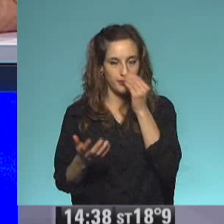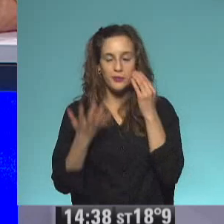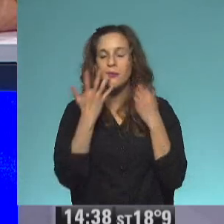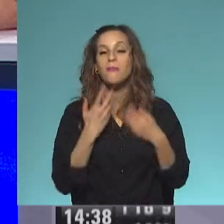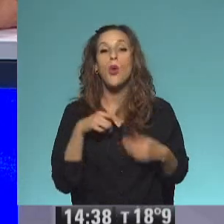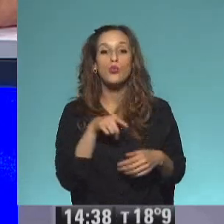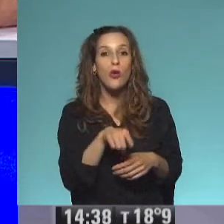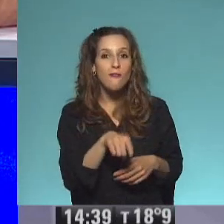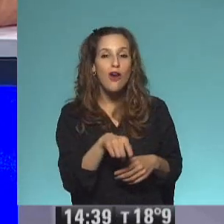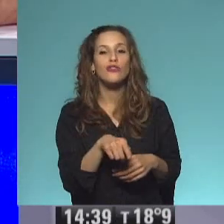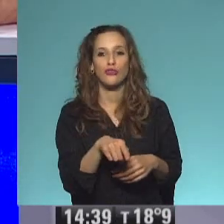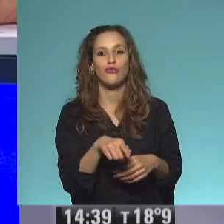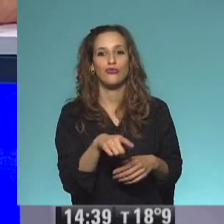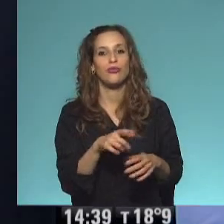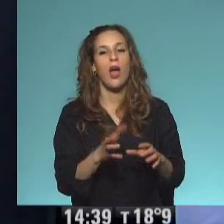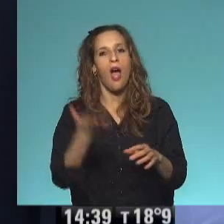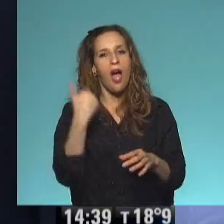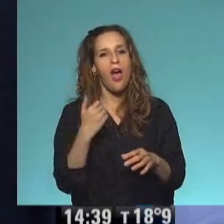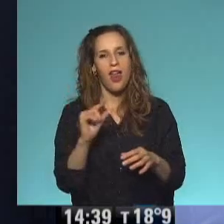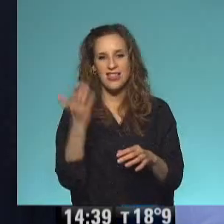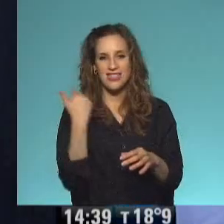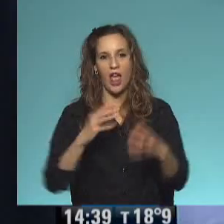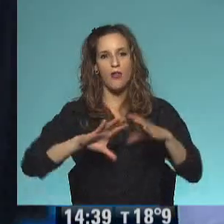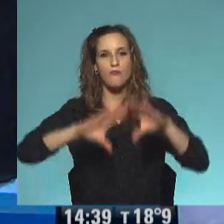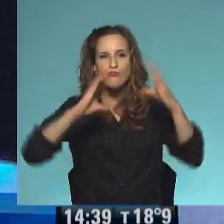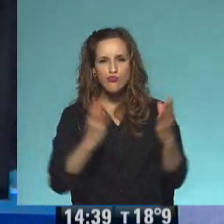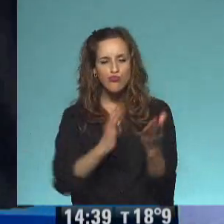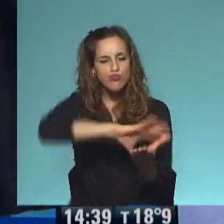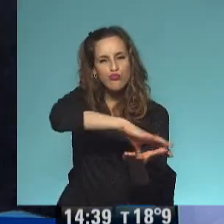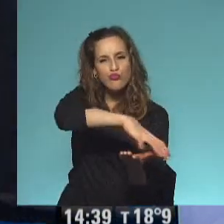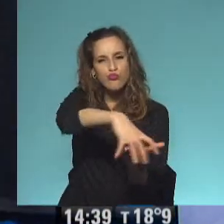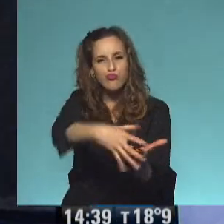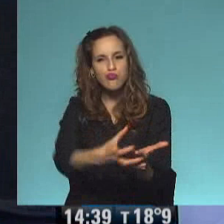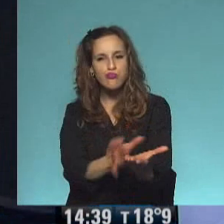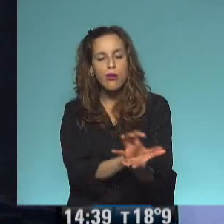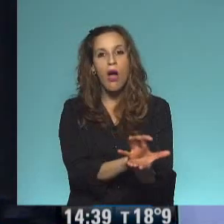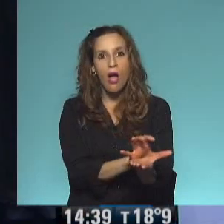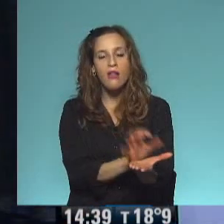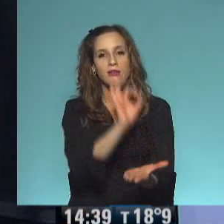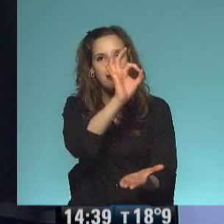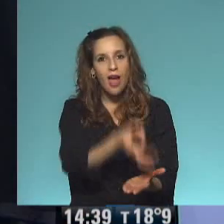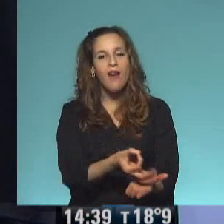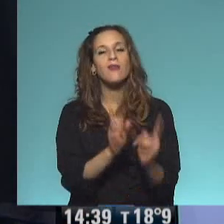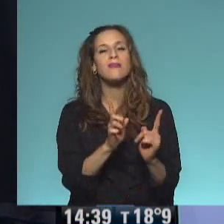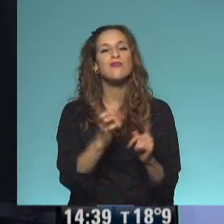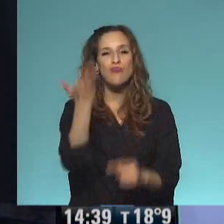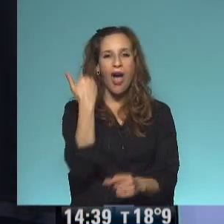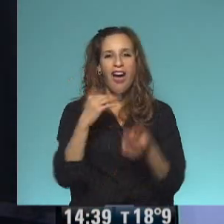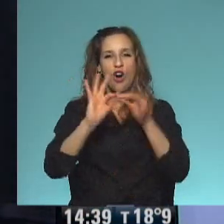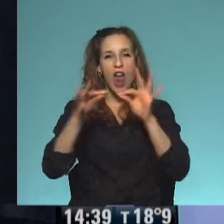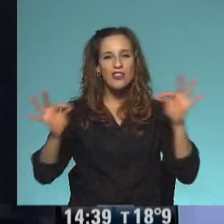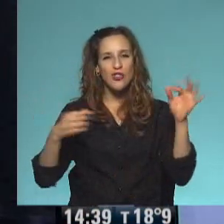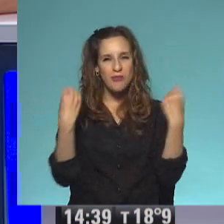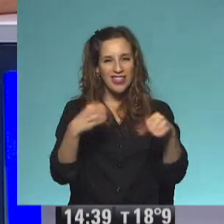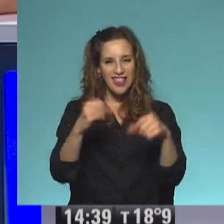acordaste de la fórmula para hacer hechizos. Ah, sí. Combine animales, partes de animales, con mi deseo, que era que Emiliano se